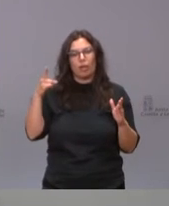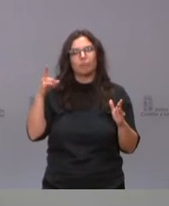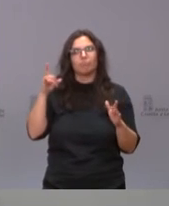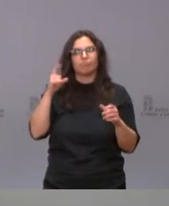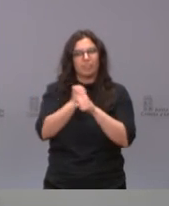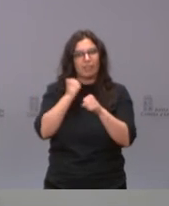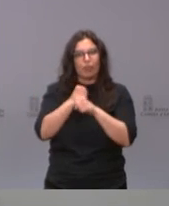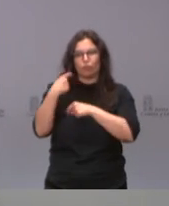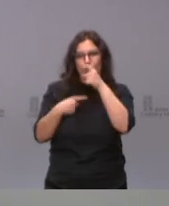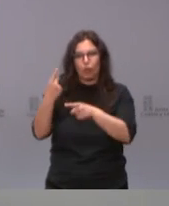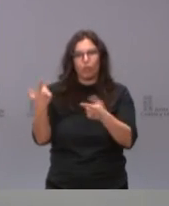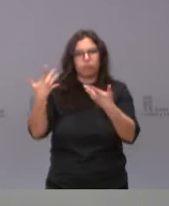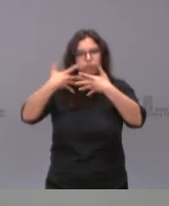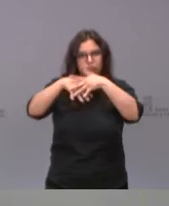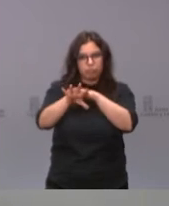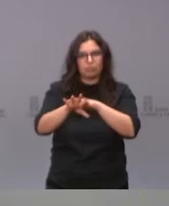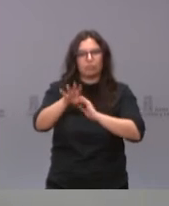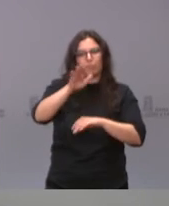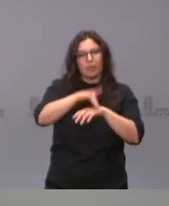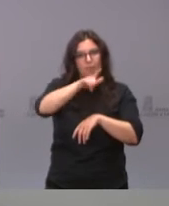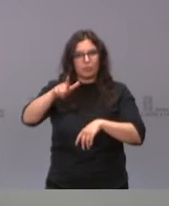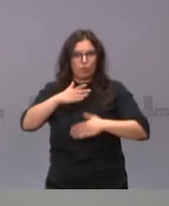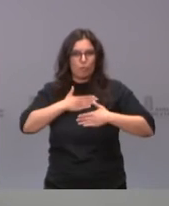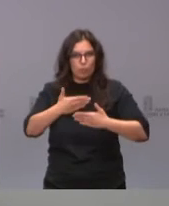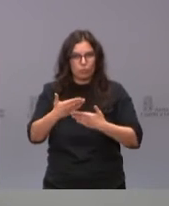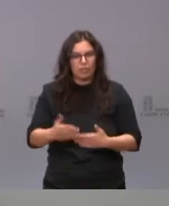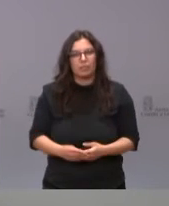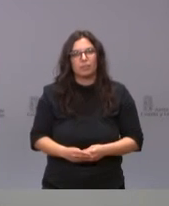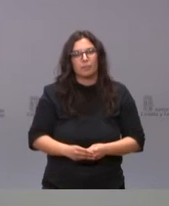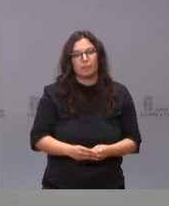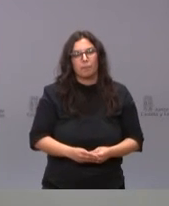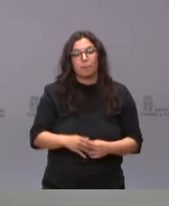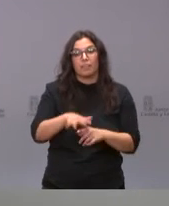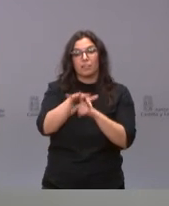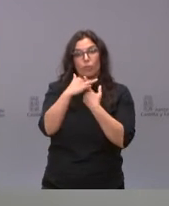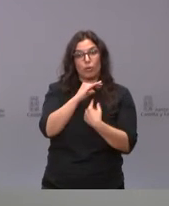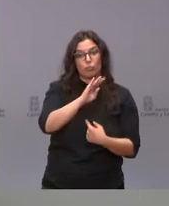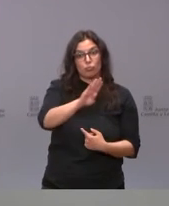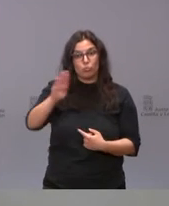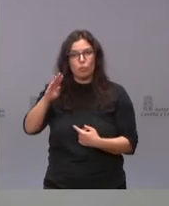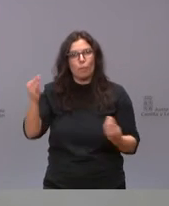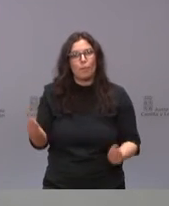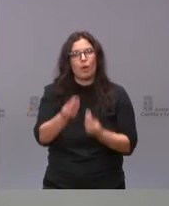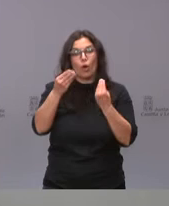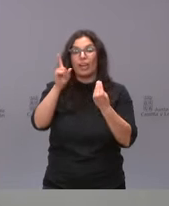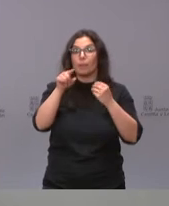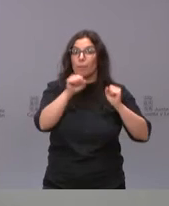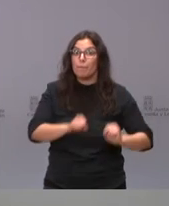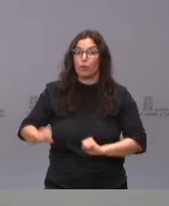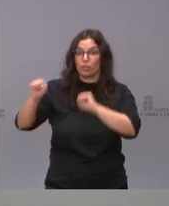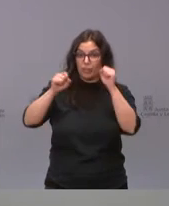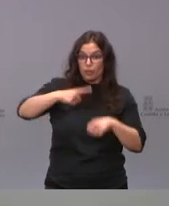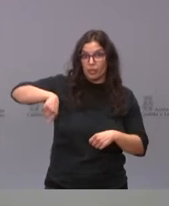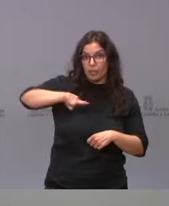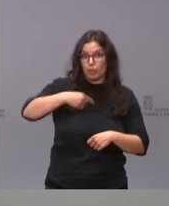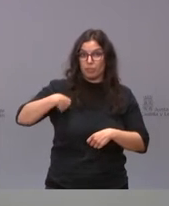diario, a ese trabajo de las personas voluntarias, que mejora su situación y la protección de estas personas,